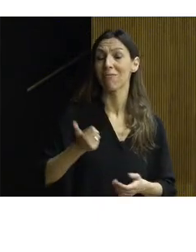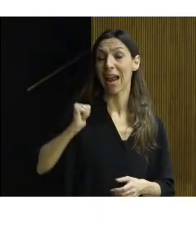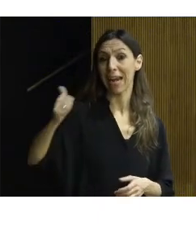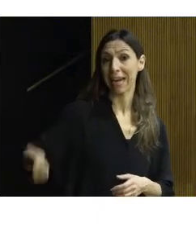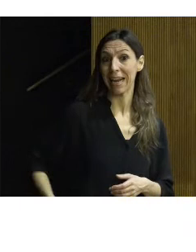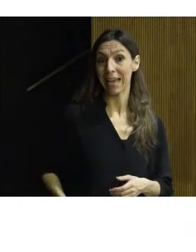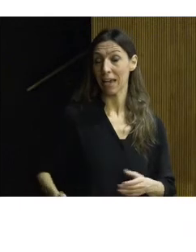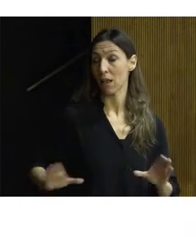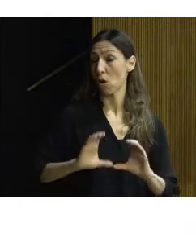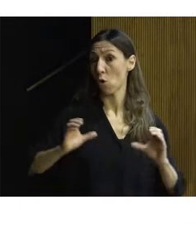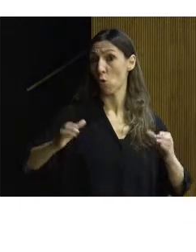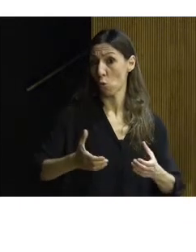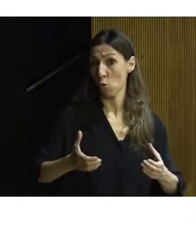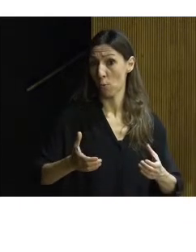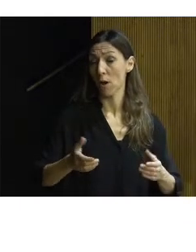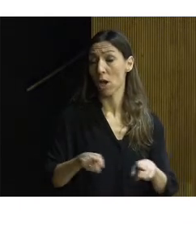elemento de identidad cultural.